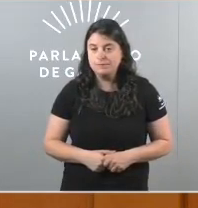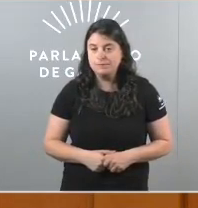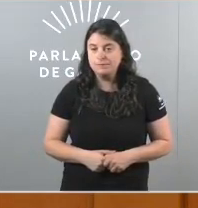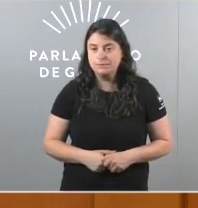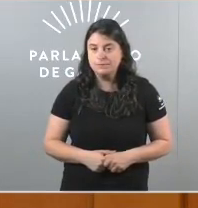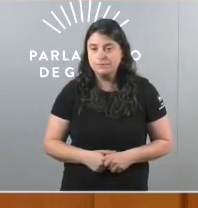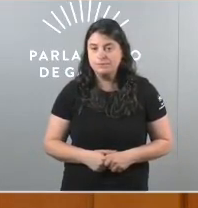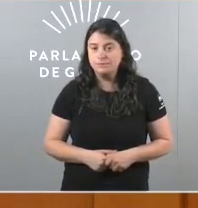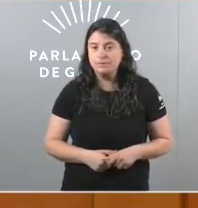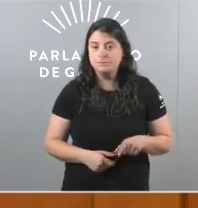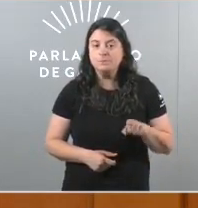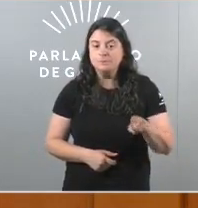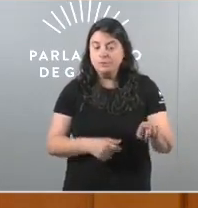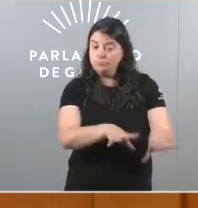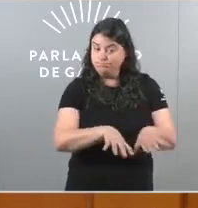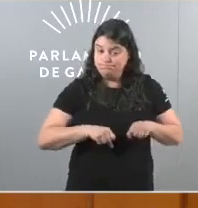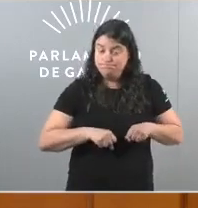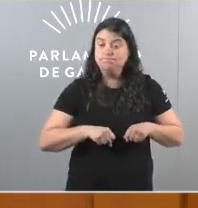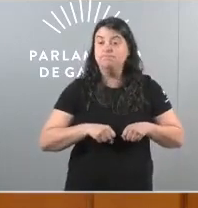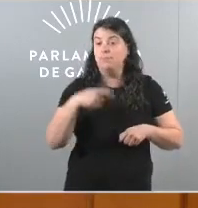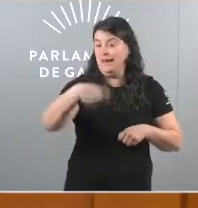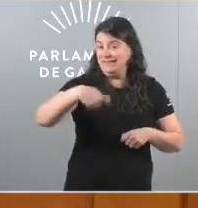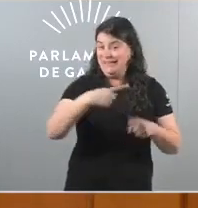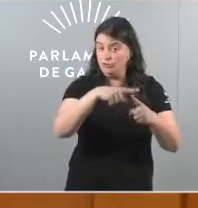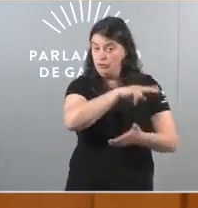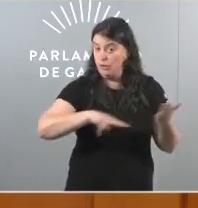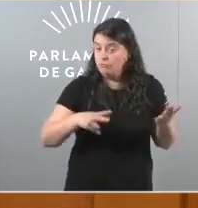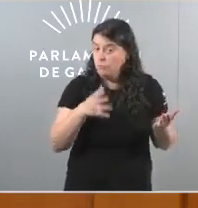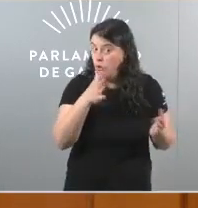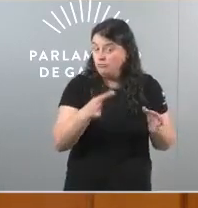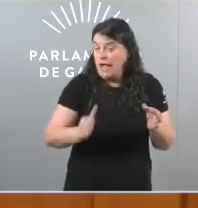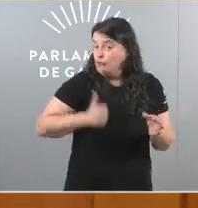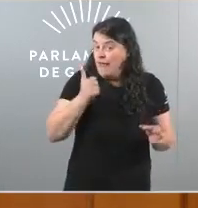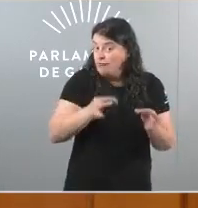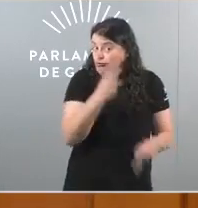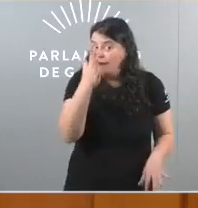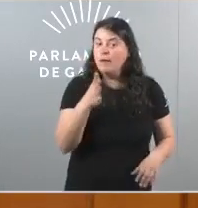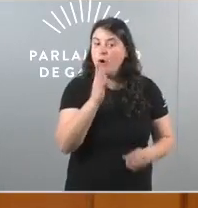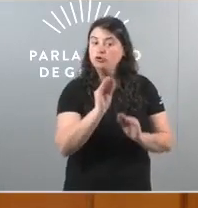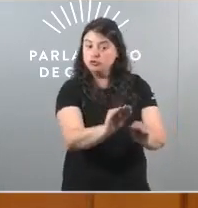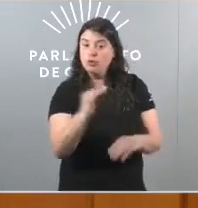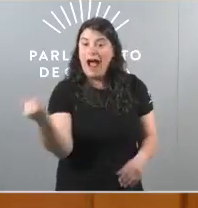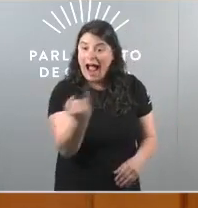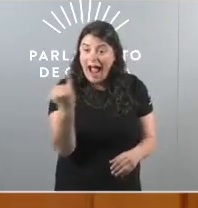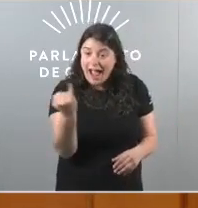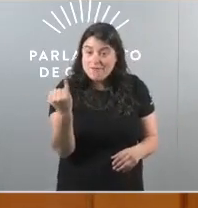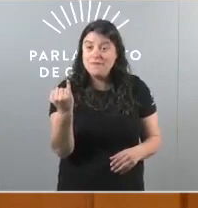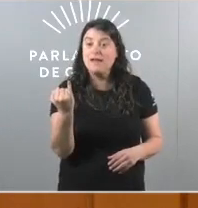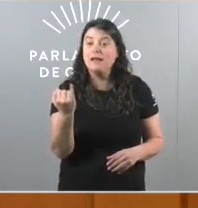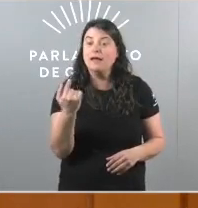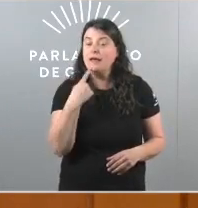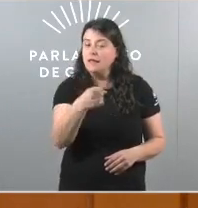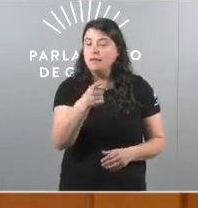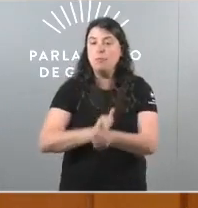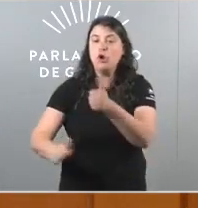simplemente vai chegar a presidente da xunta de rebote, porque o seu chefe de filas considerou máis importante